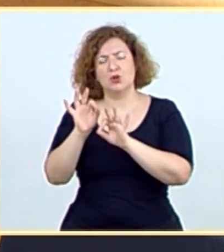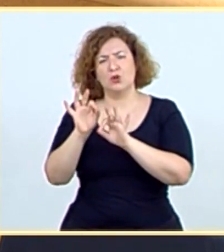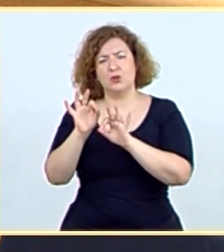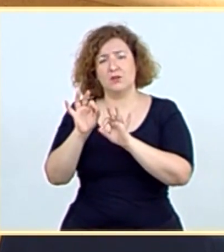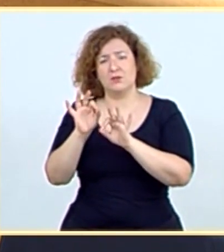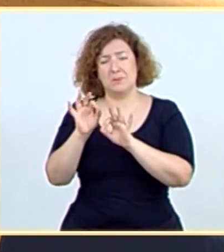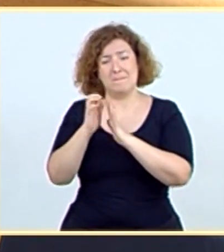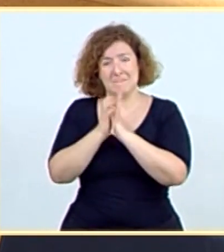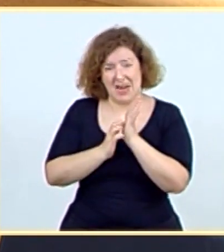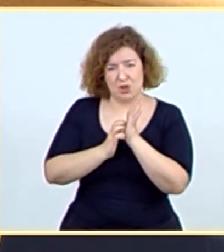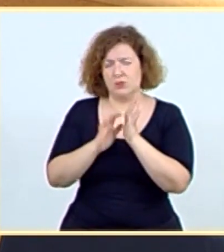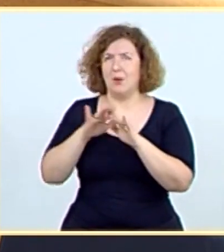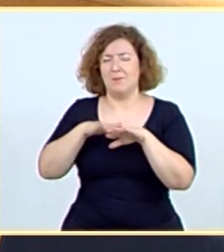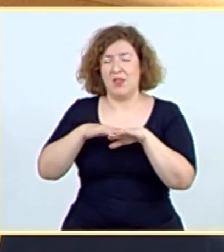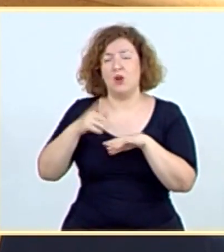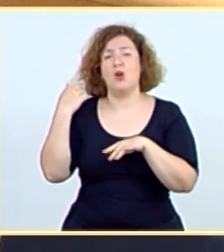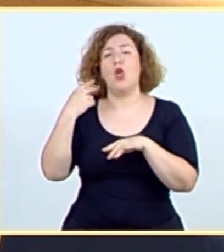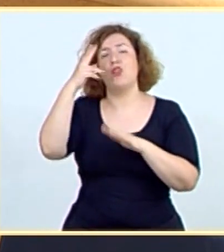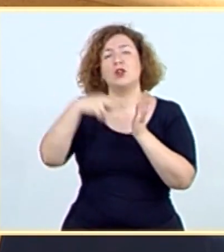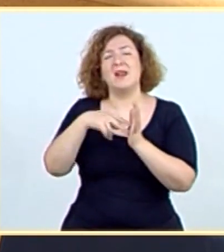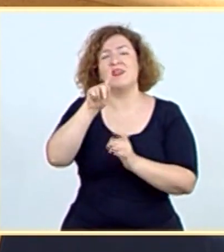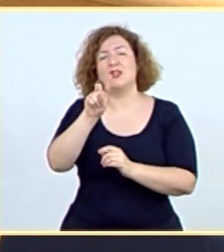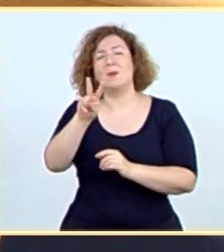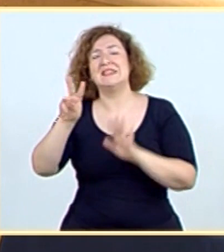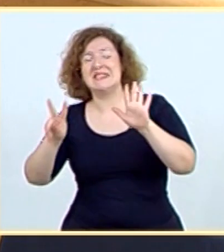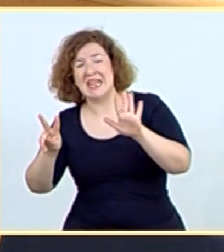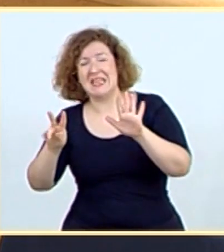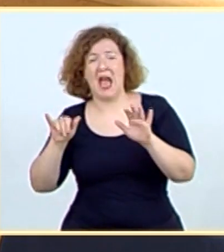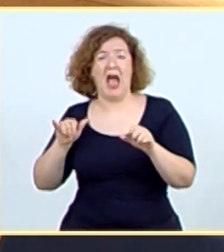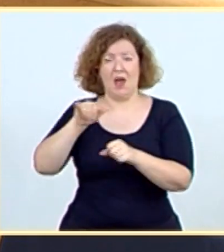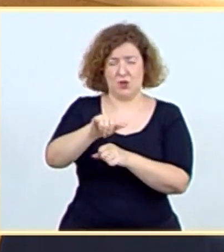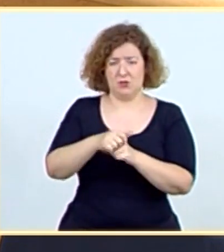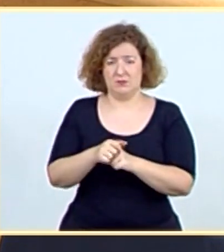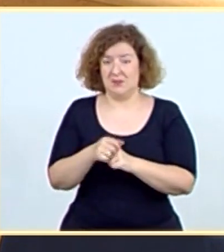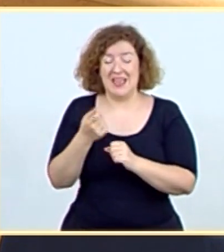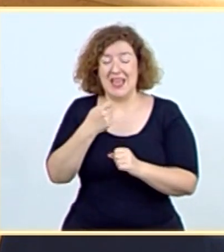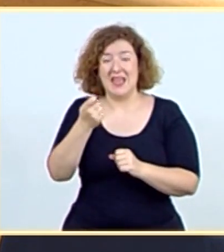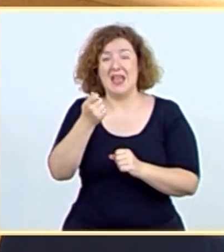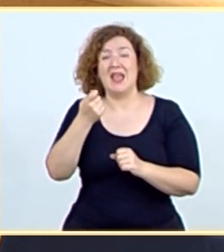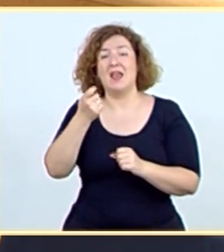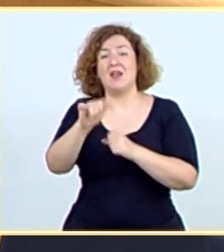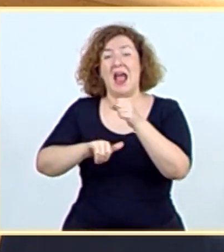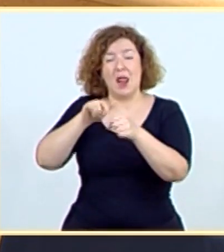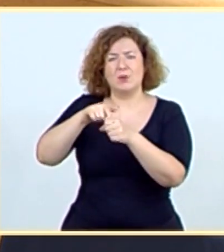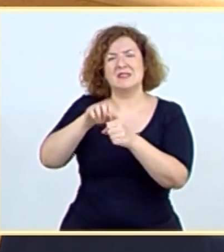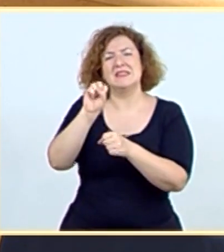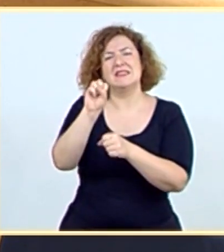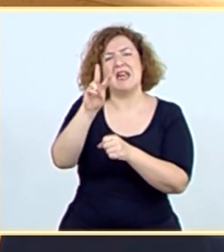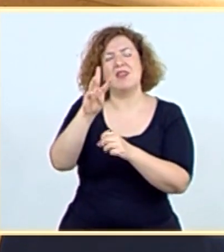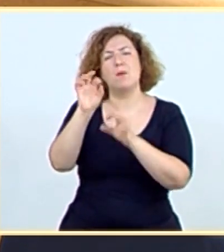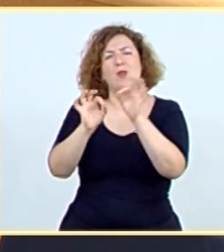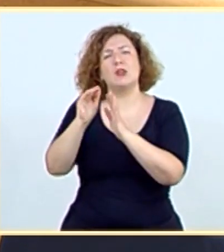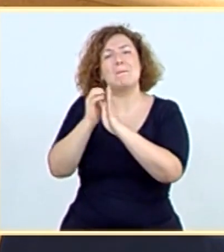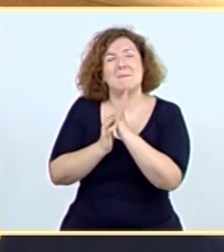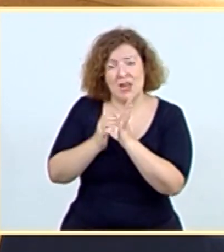relación al año anterior, concretamente 2.127. En Barajas, en cambio, entraron un 13% solo con respecto al año